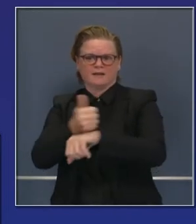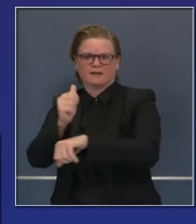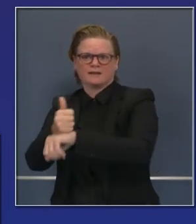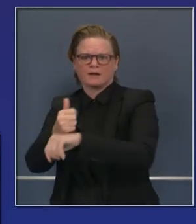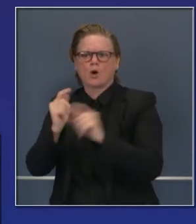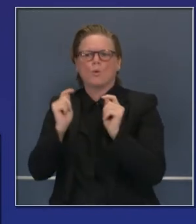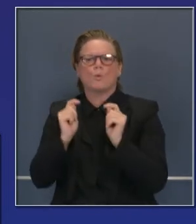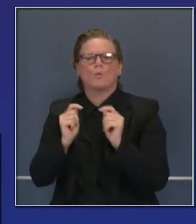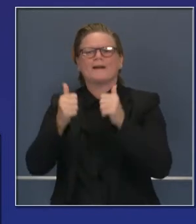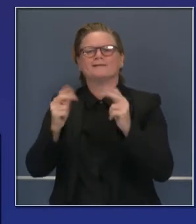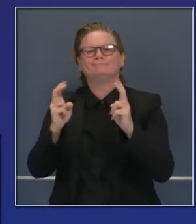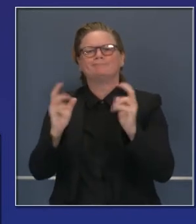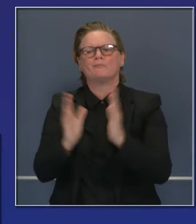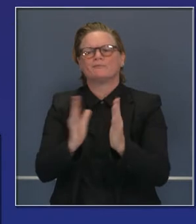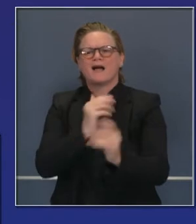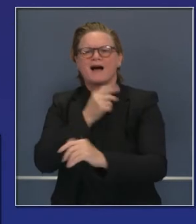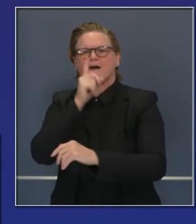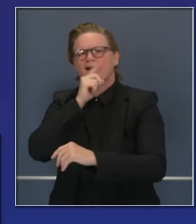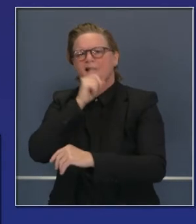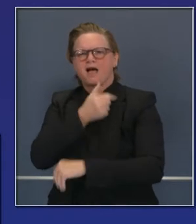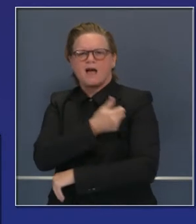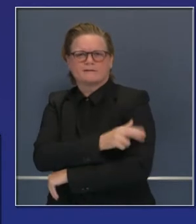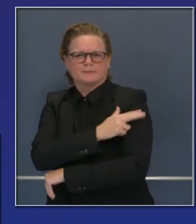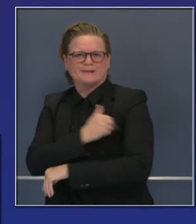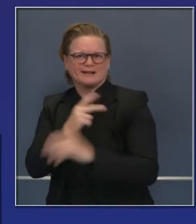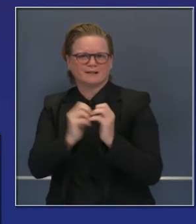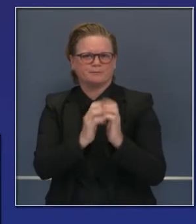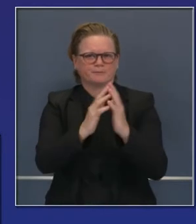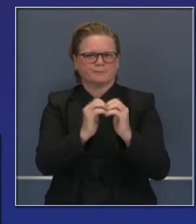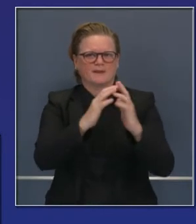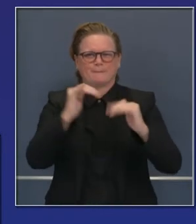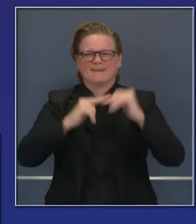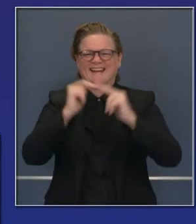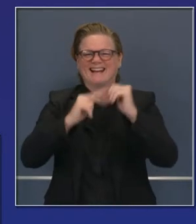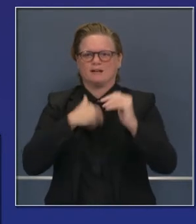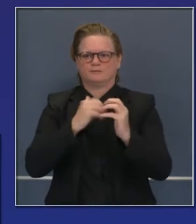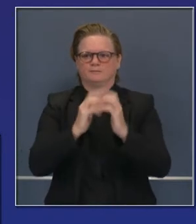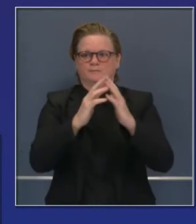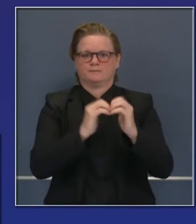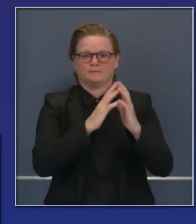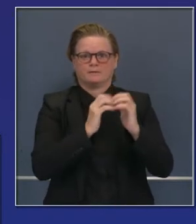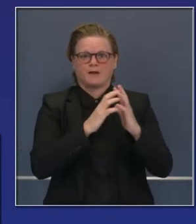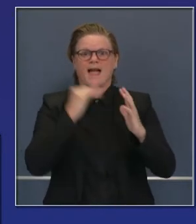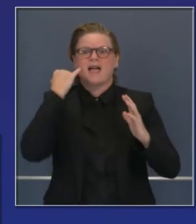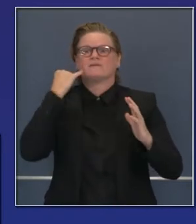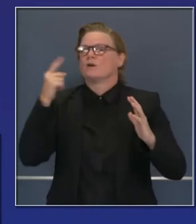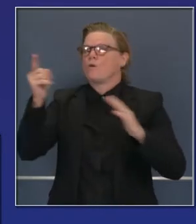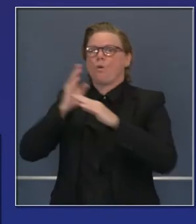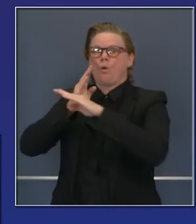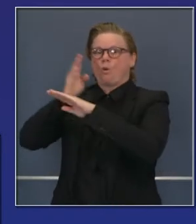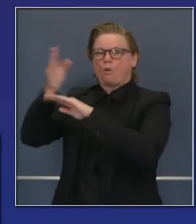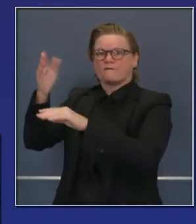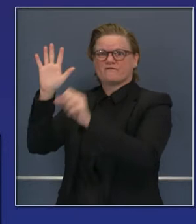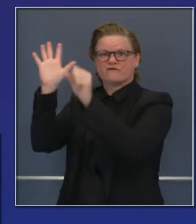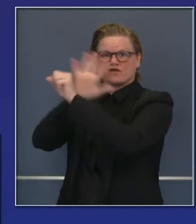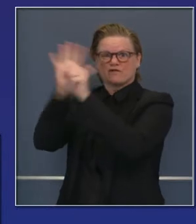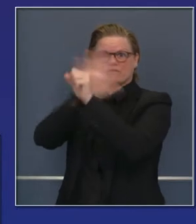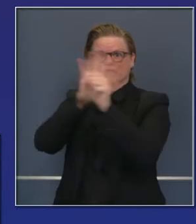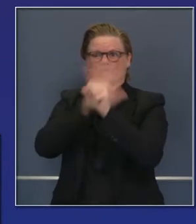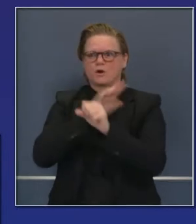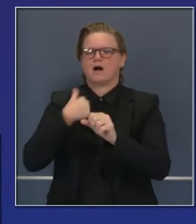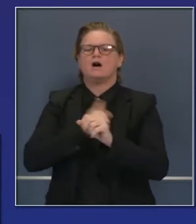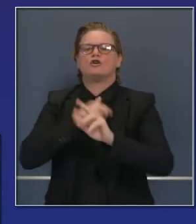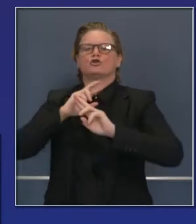convertir estas instalaciones en 24, 96 horas a otra capacidad. Esta transparencia